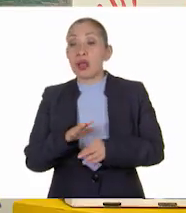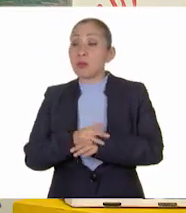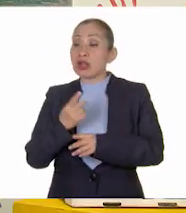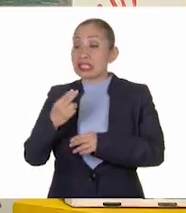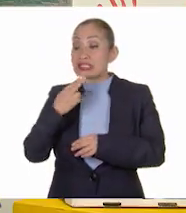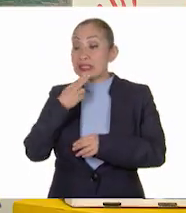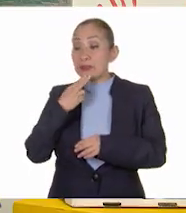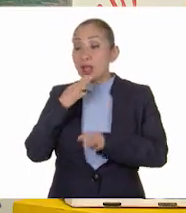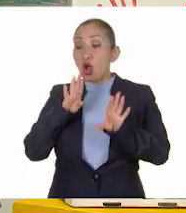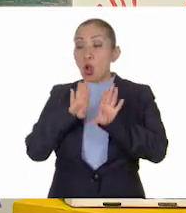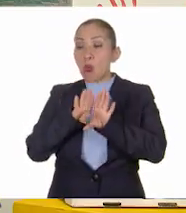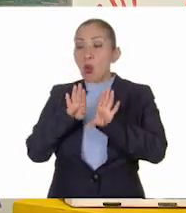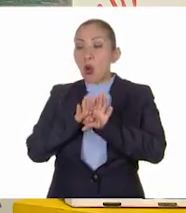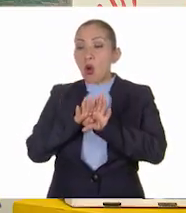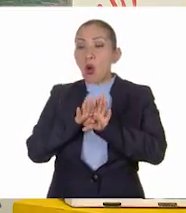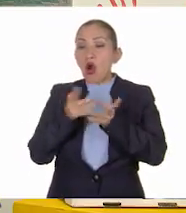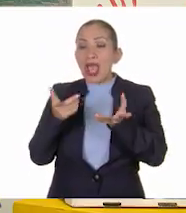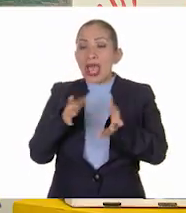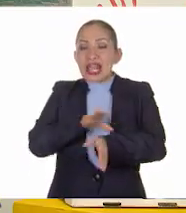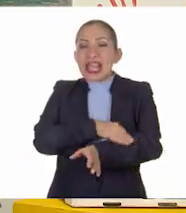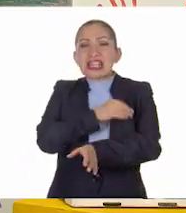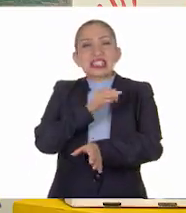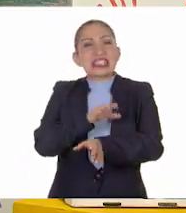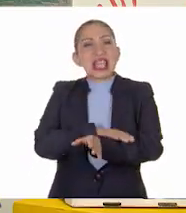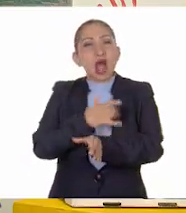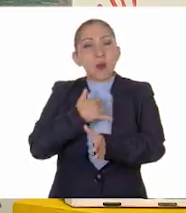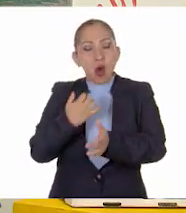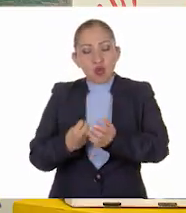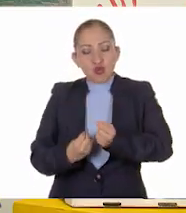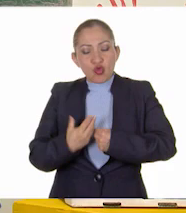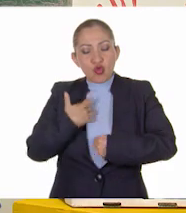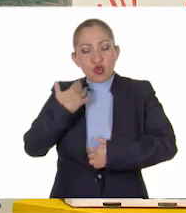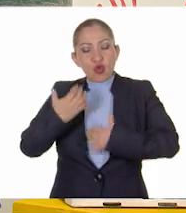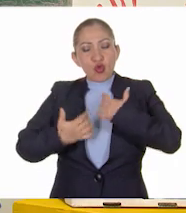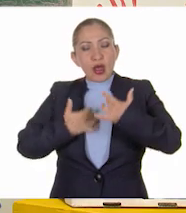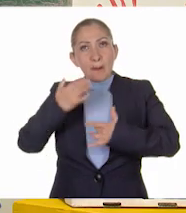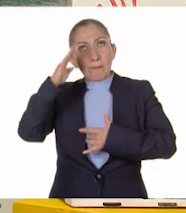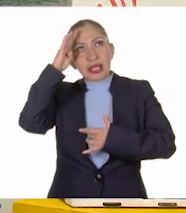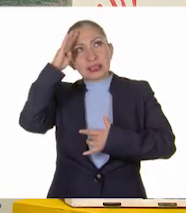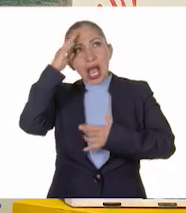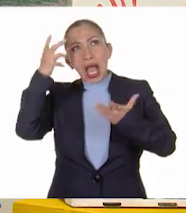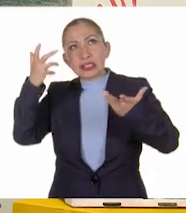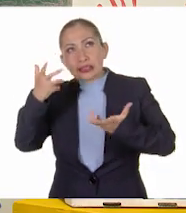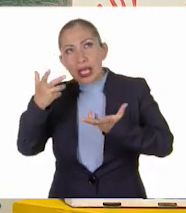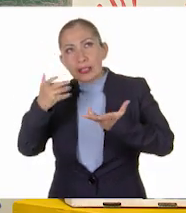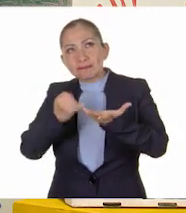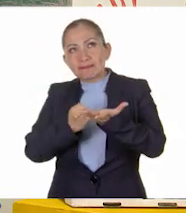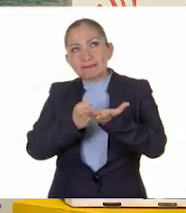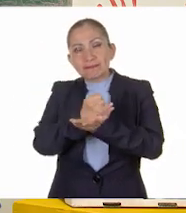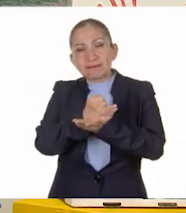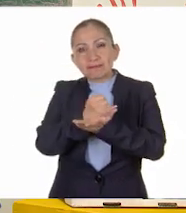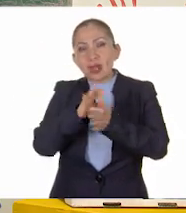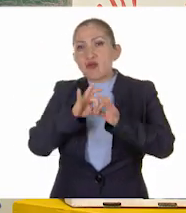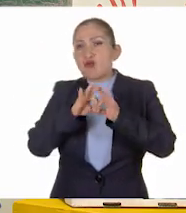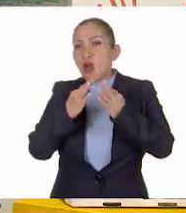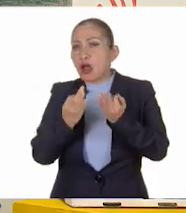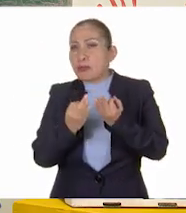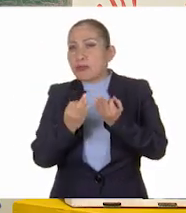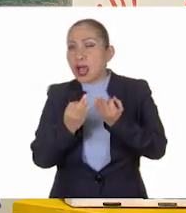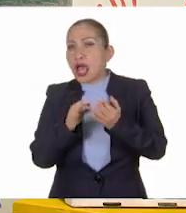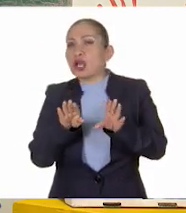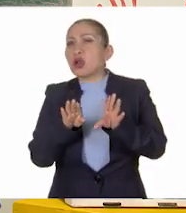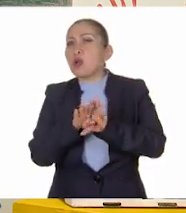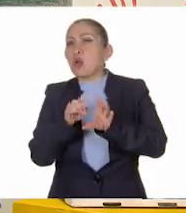funcionan como una especie de energía que nos motiva a pensar, actuar y determinar formas y de